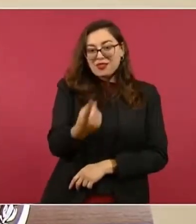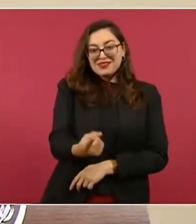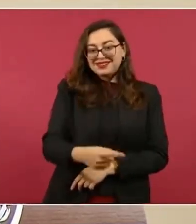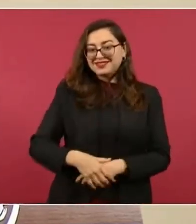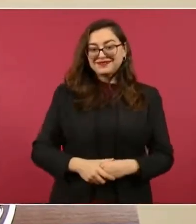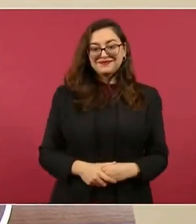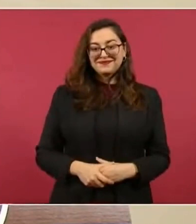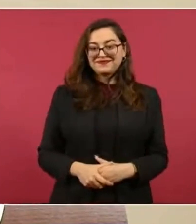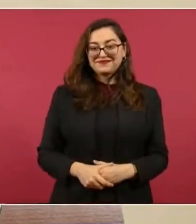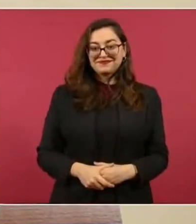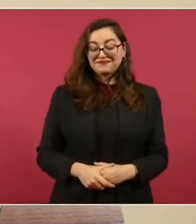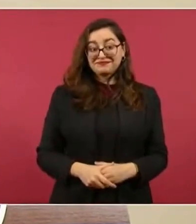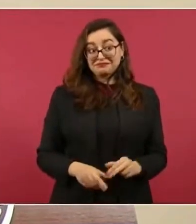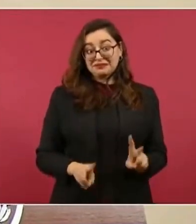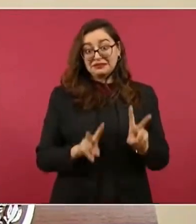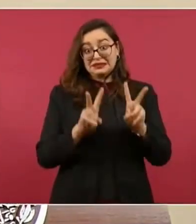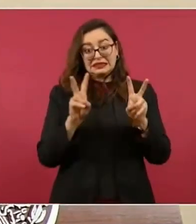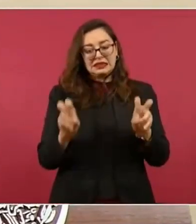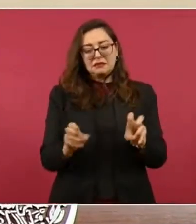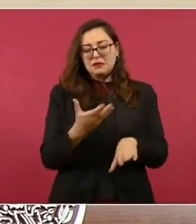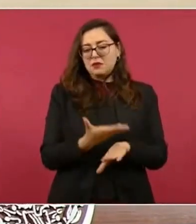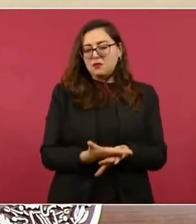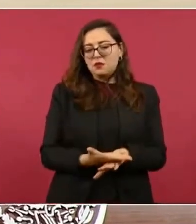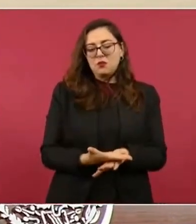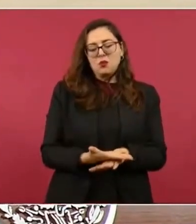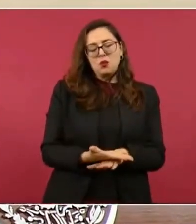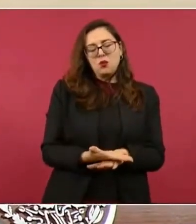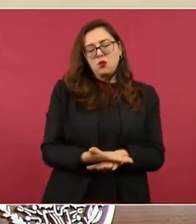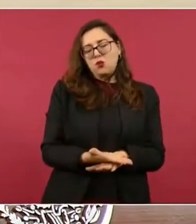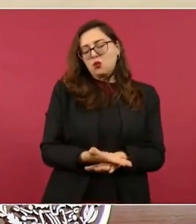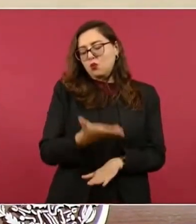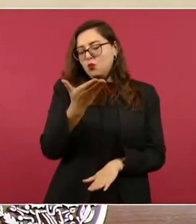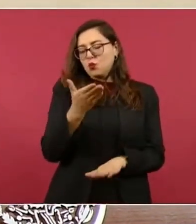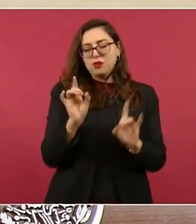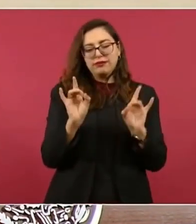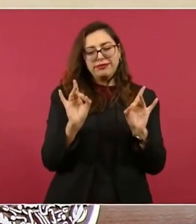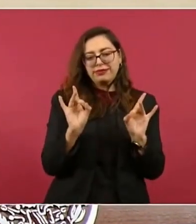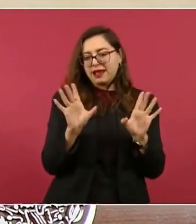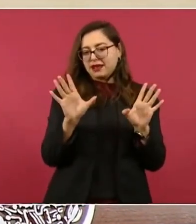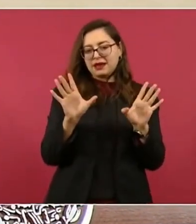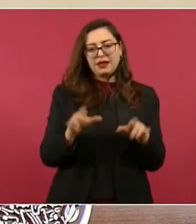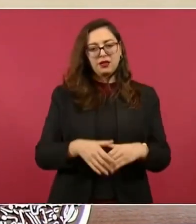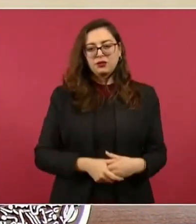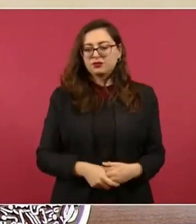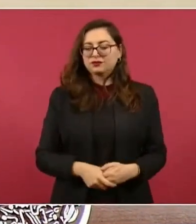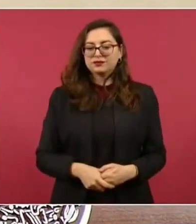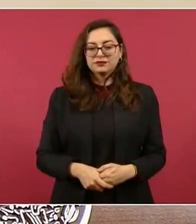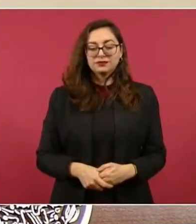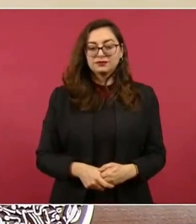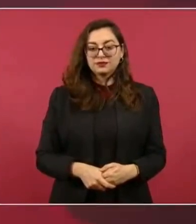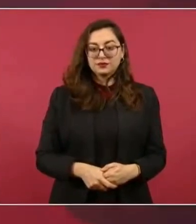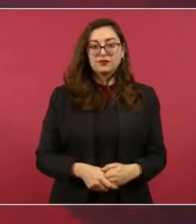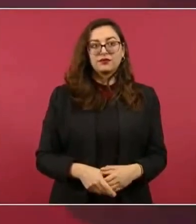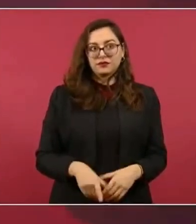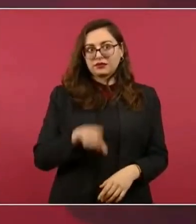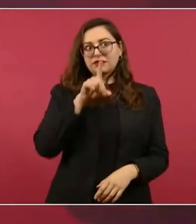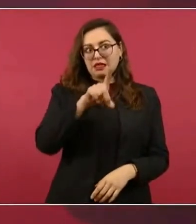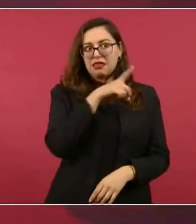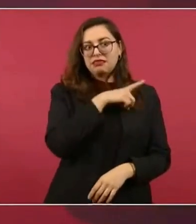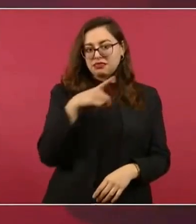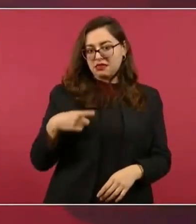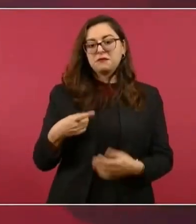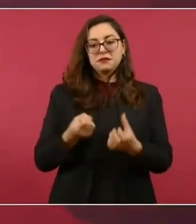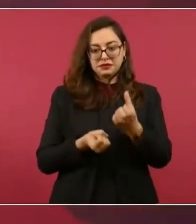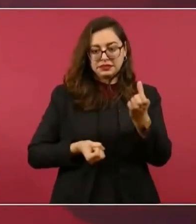Porque me importa mucho, mucho, mucho, mucho que logremos la libertad